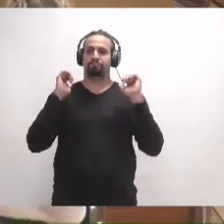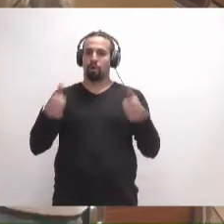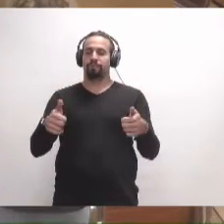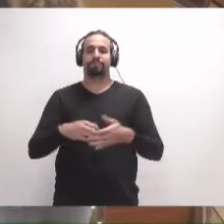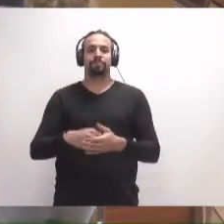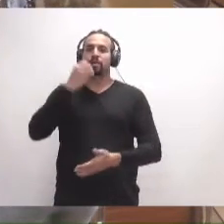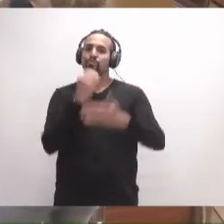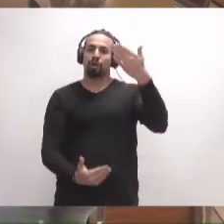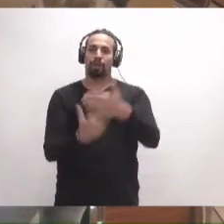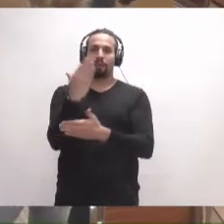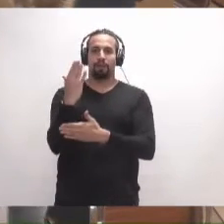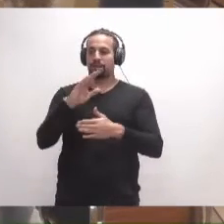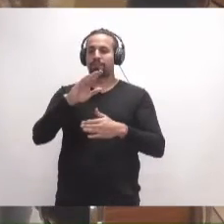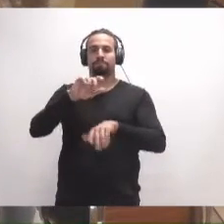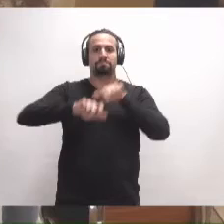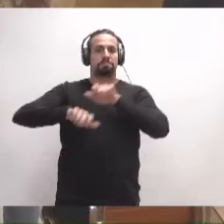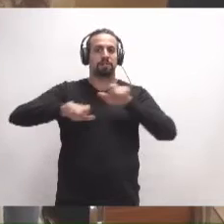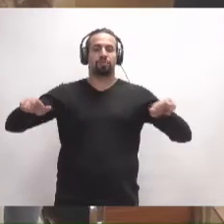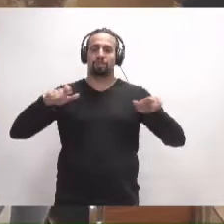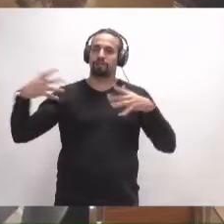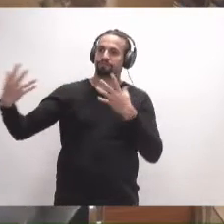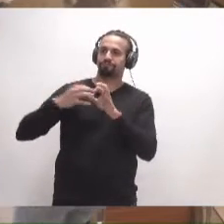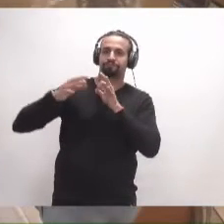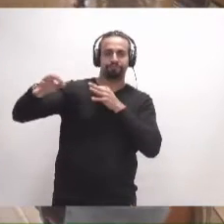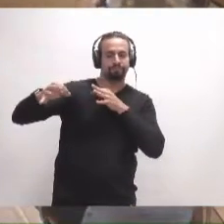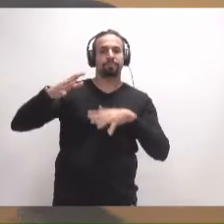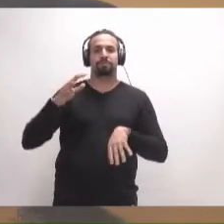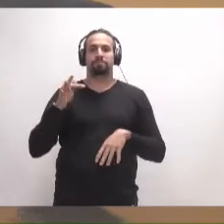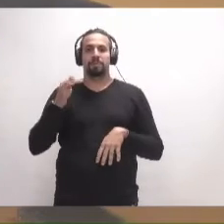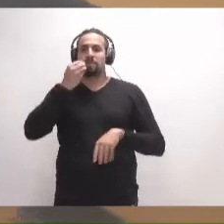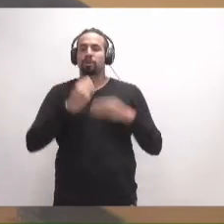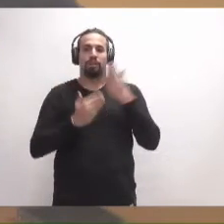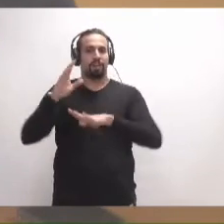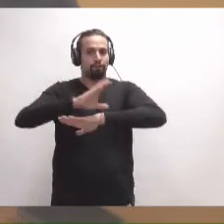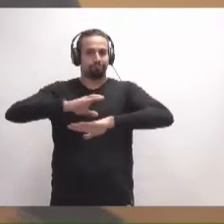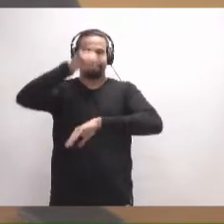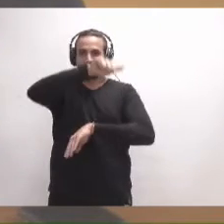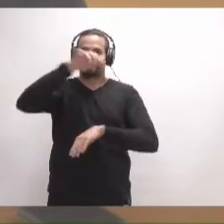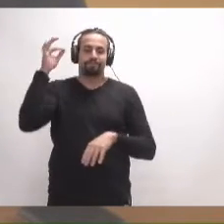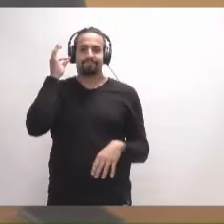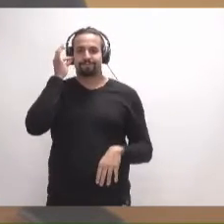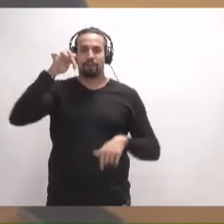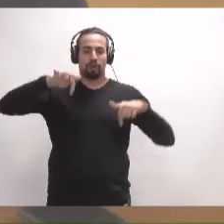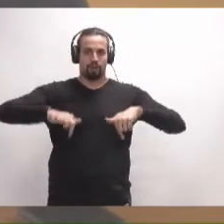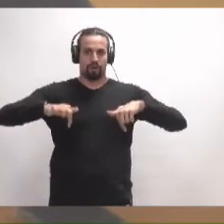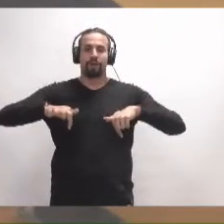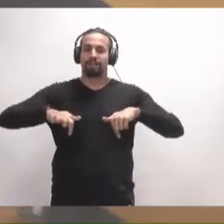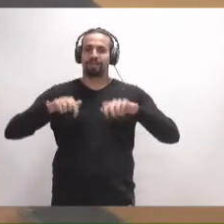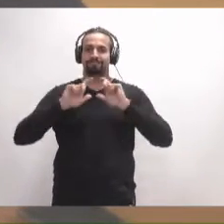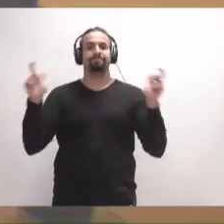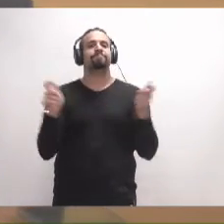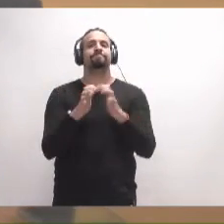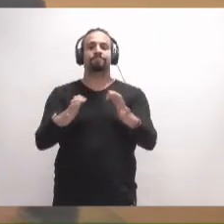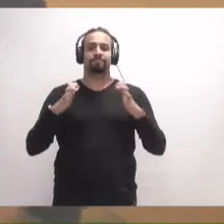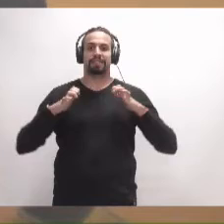Buenos días a los que nos acompañan en remoto, buenos días a consejeros y consejeras que están en el salón de plenos.